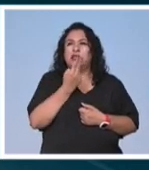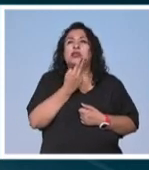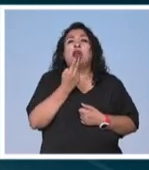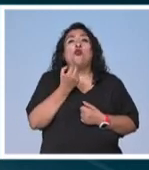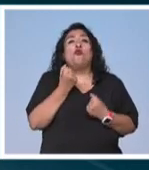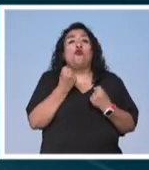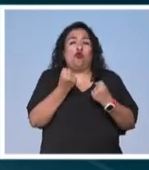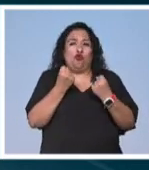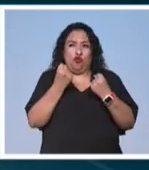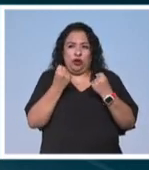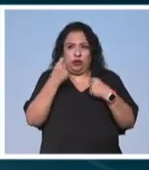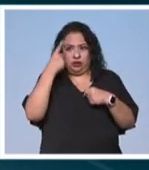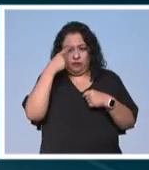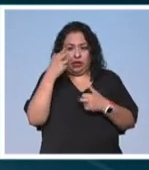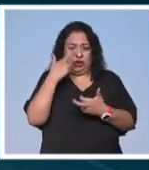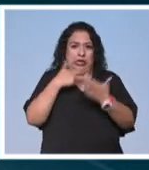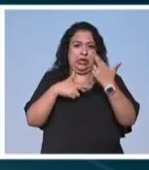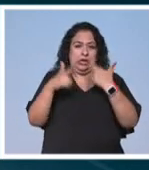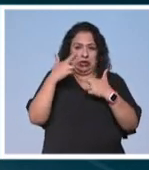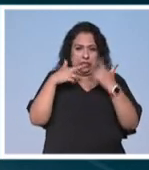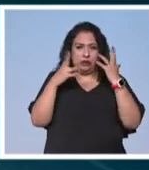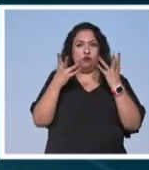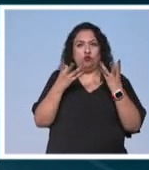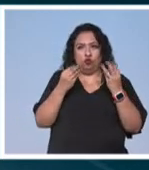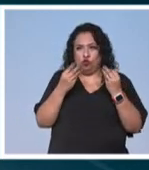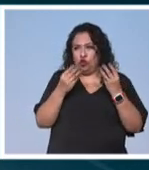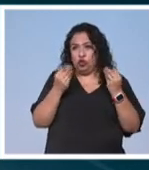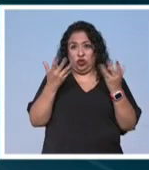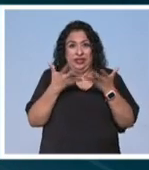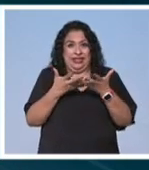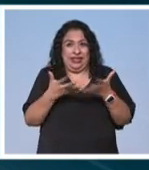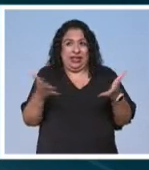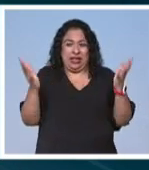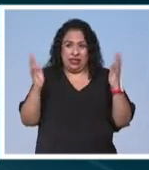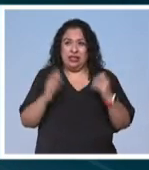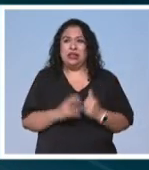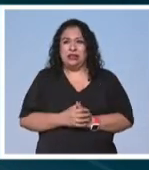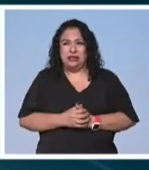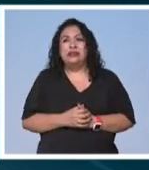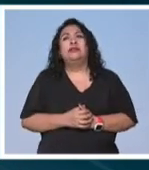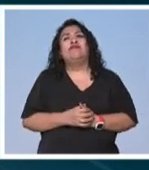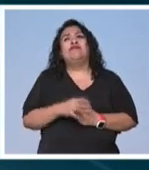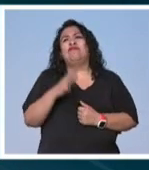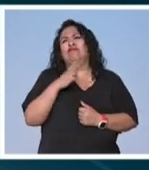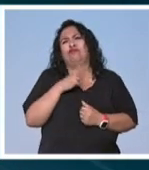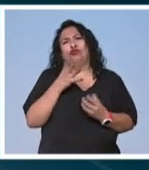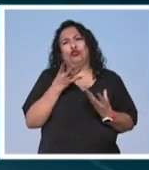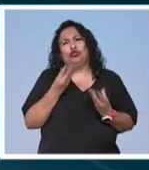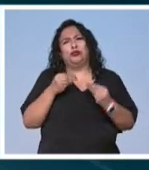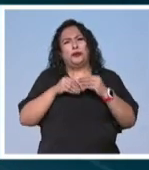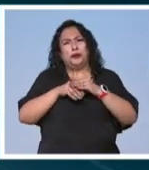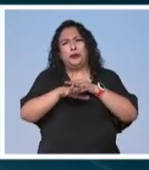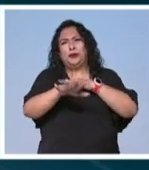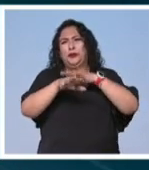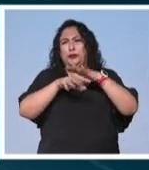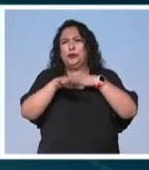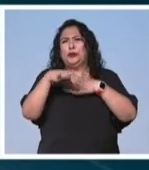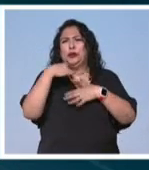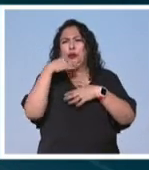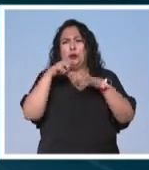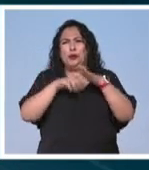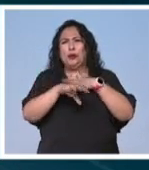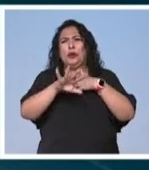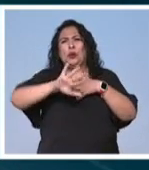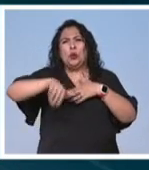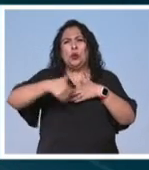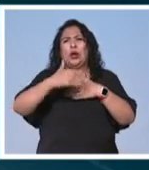la potencialidad para revertirlos porque muchos de ellos son muy grandes y han recibido una cantidad muy grande de estos desechos que